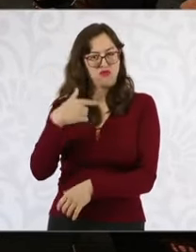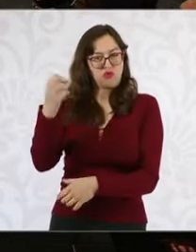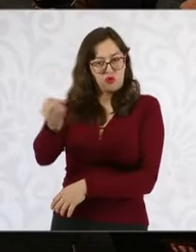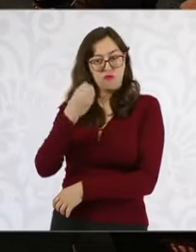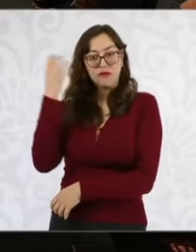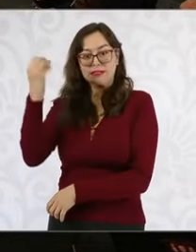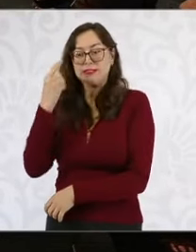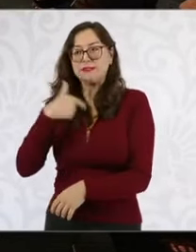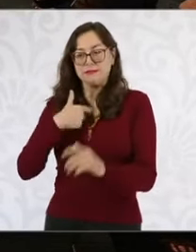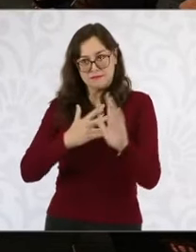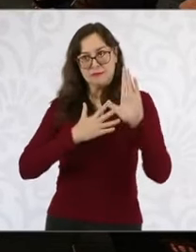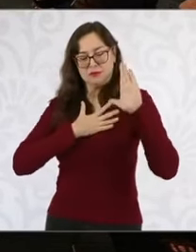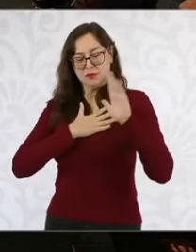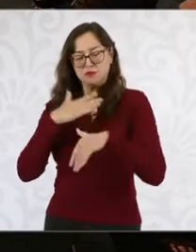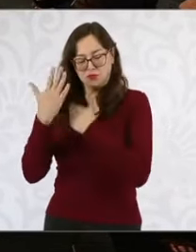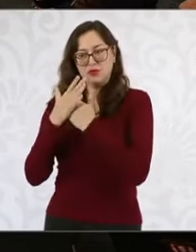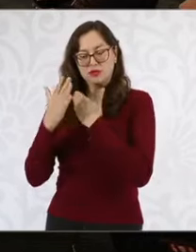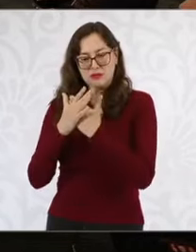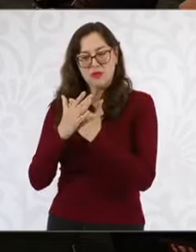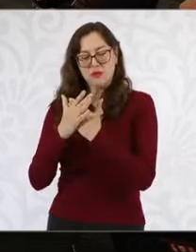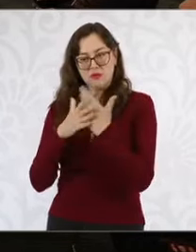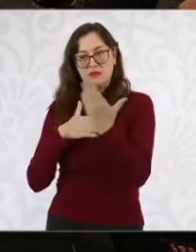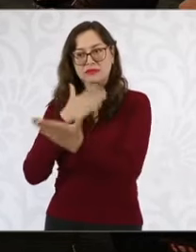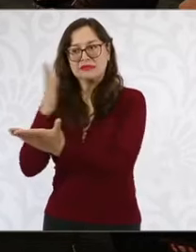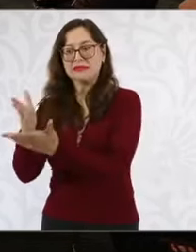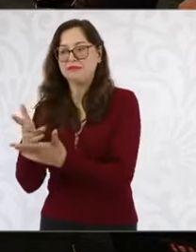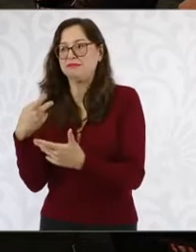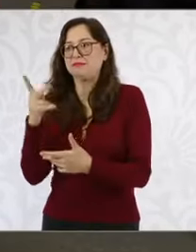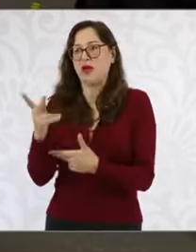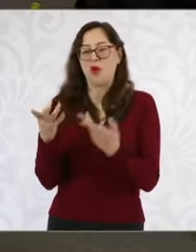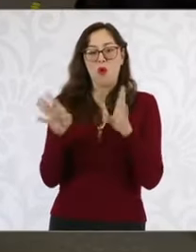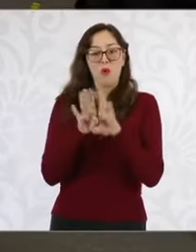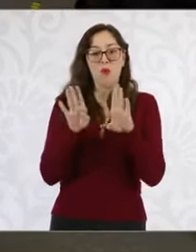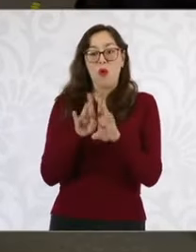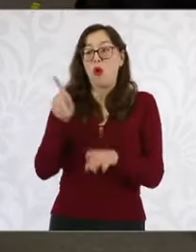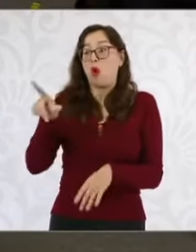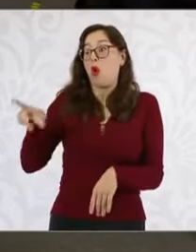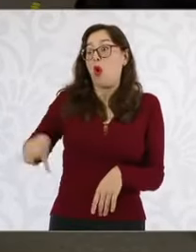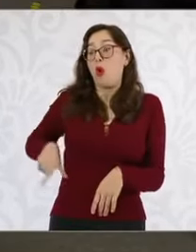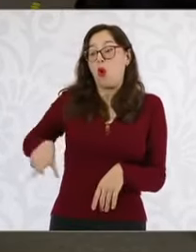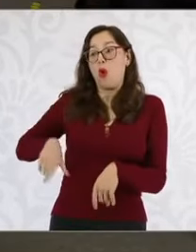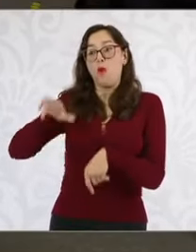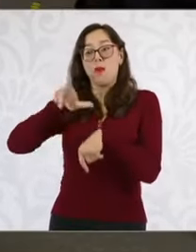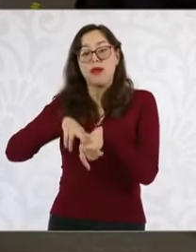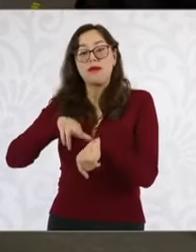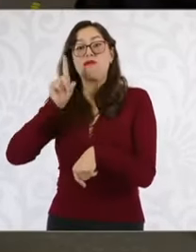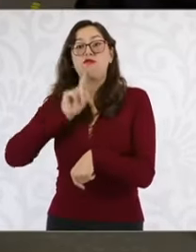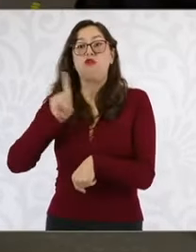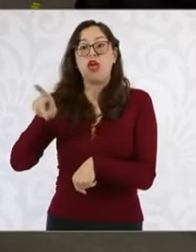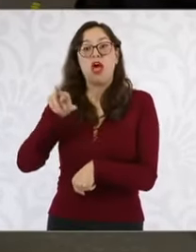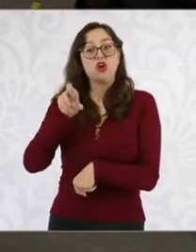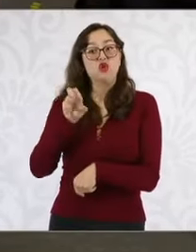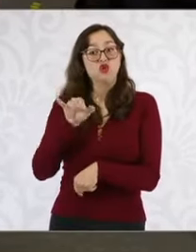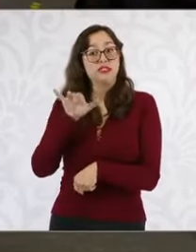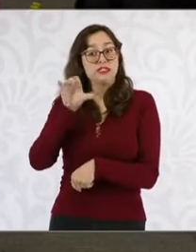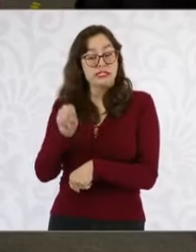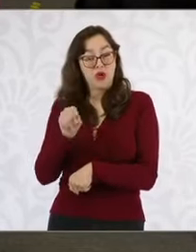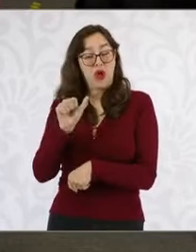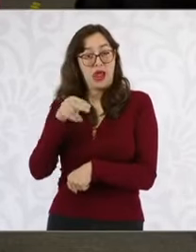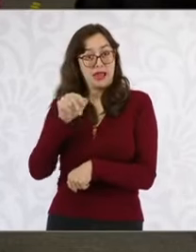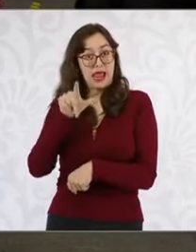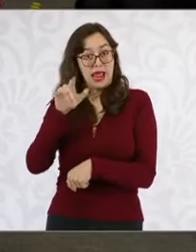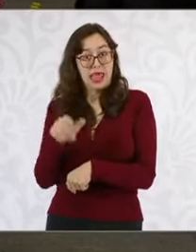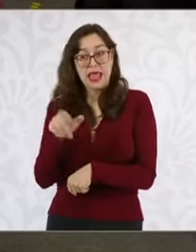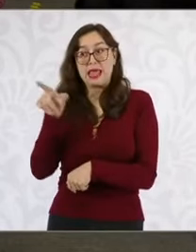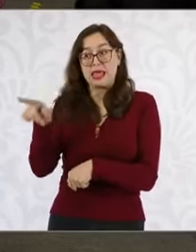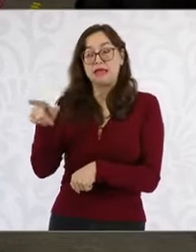prometí regresar. Estoy tratando de contactar a la gobernadora Rocío Nale. Ella estuvo aquí el día que se